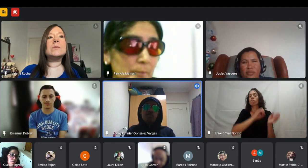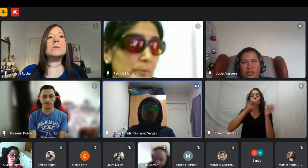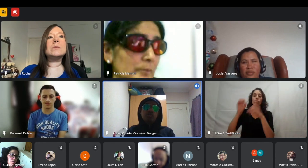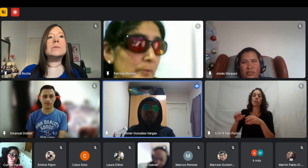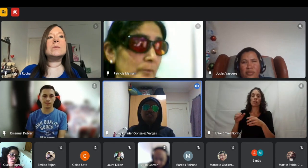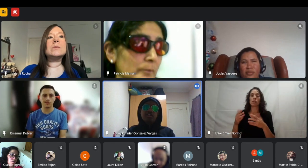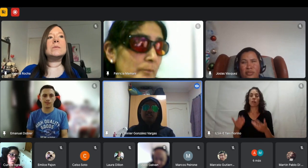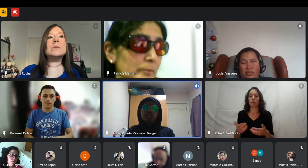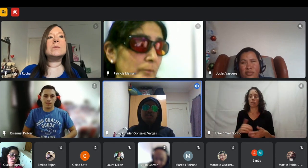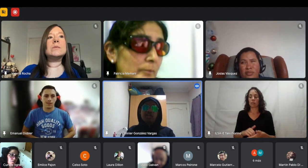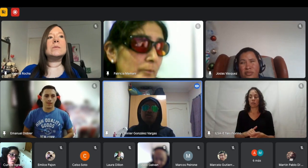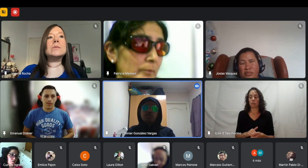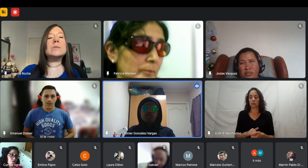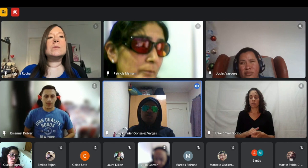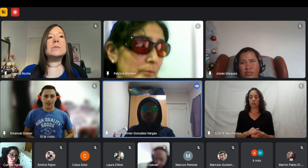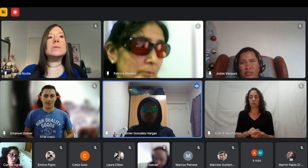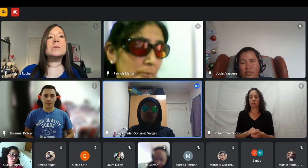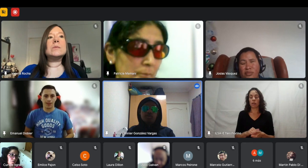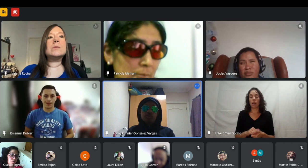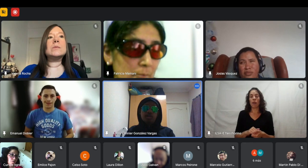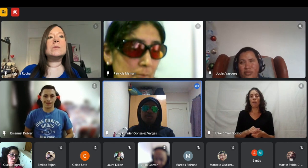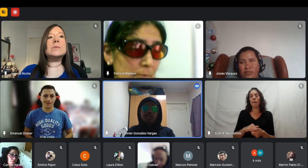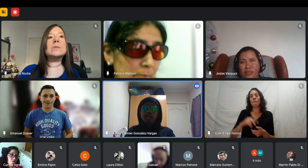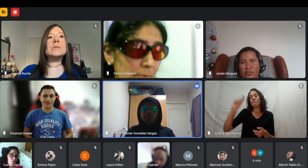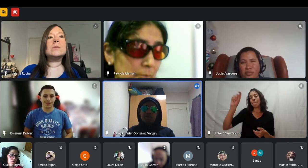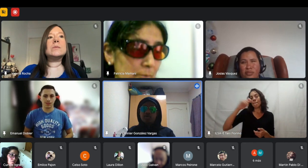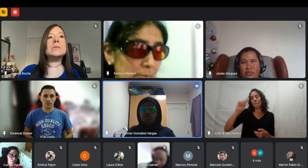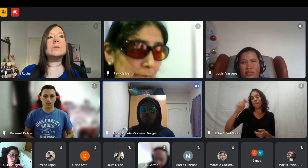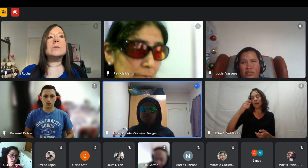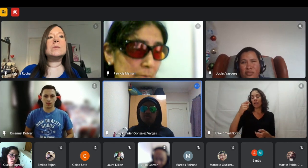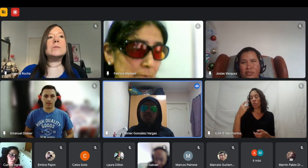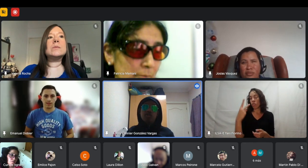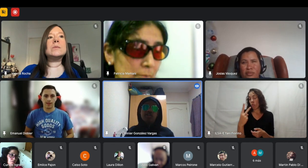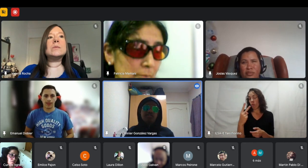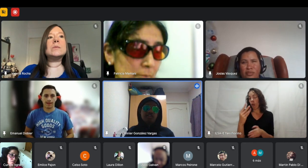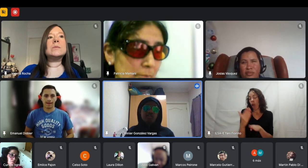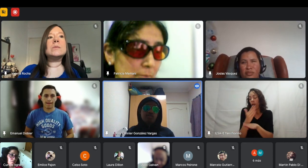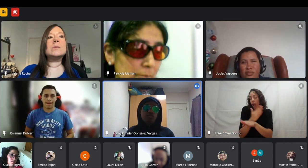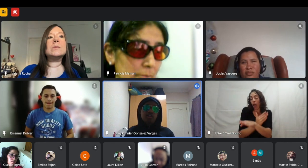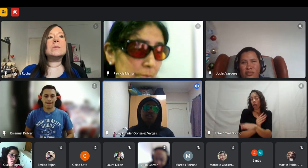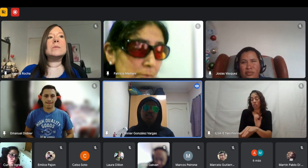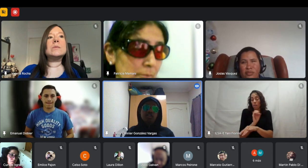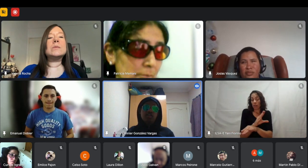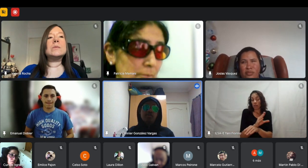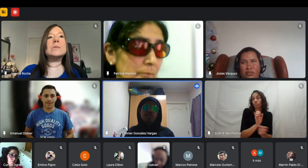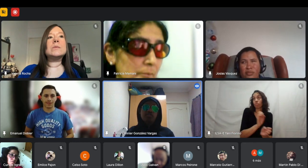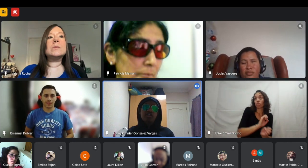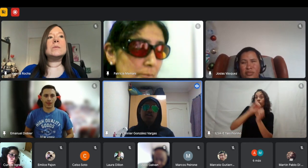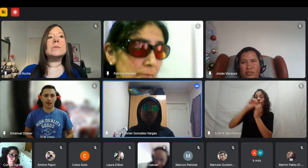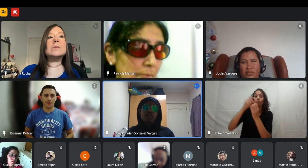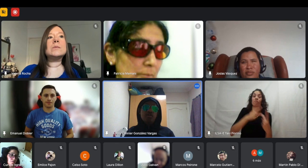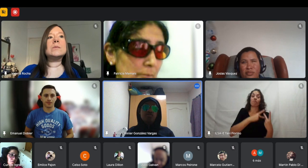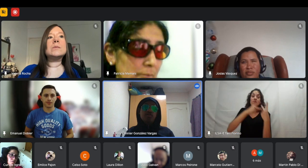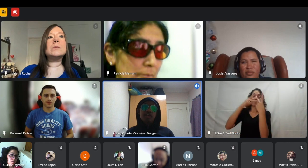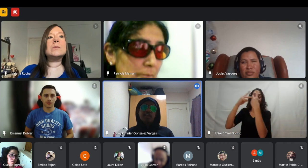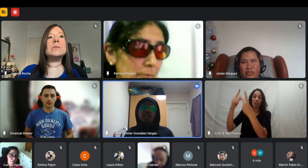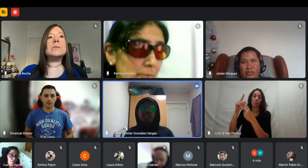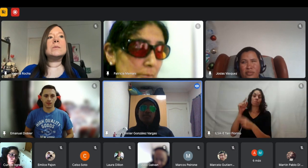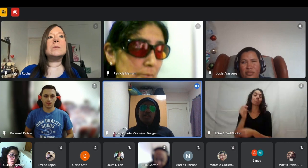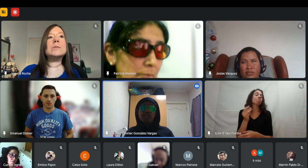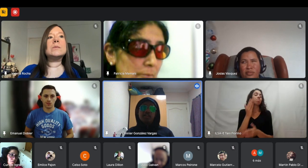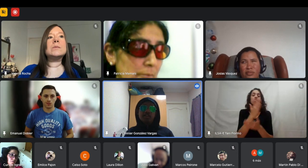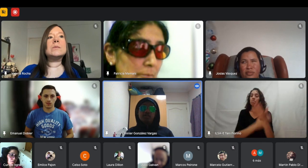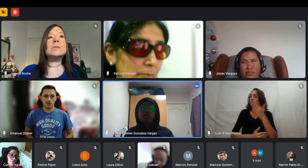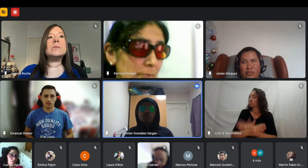como dos meses antes de que lo enviara pero si lo hice no puse que tenía la discapacidad fui